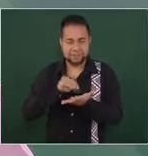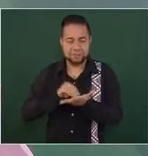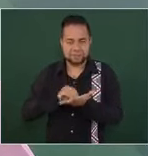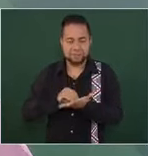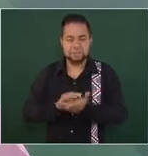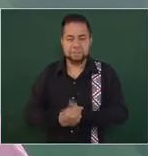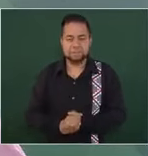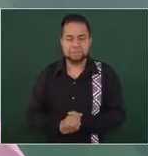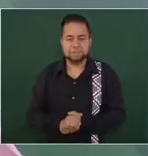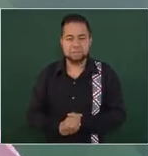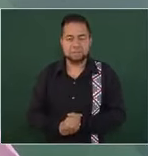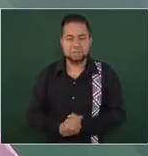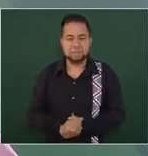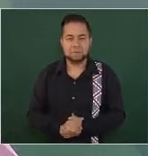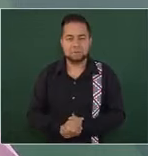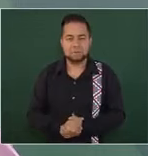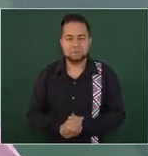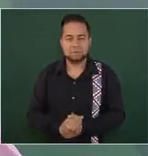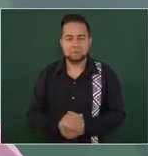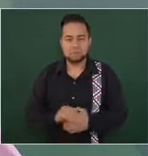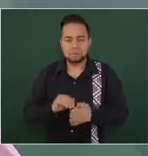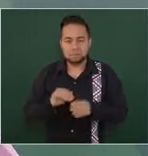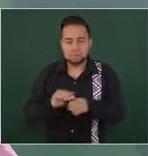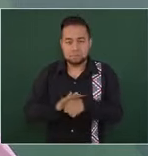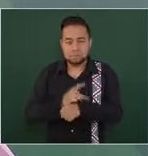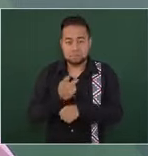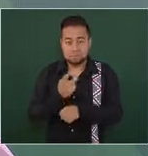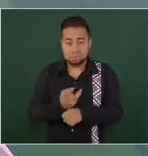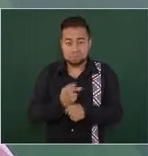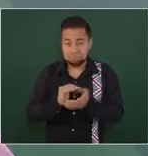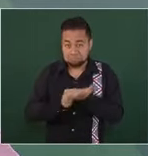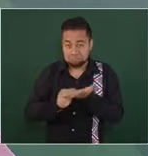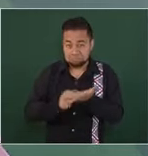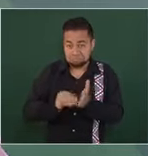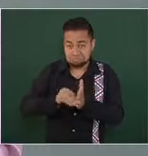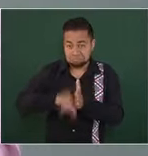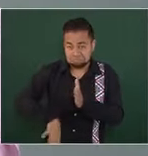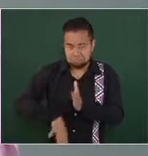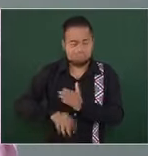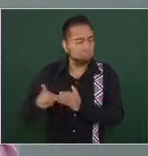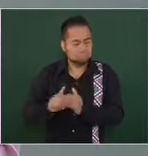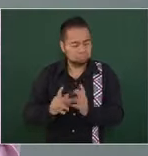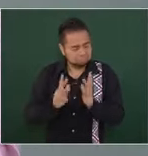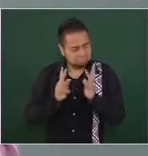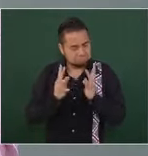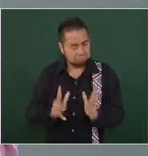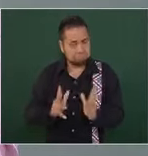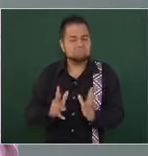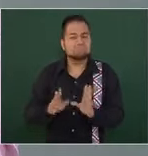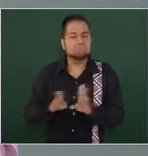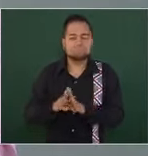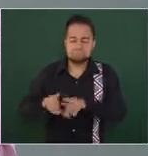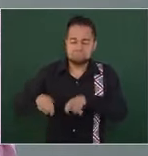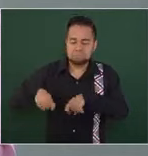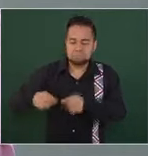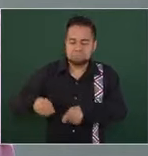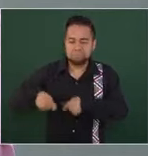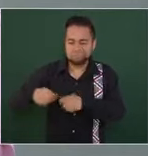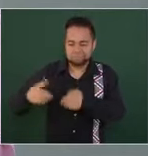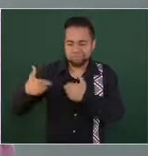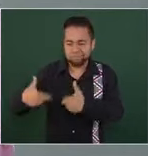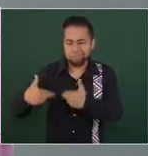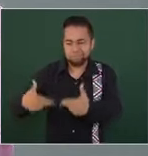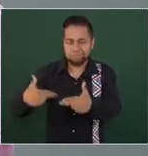porque eso no se pierde eso se va transmitiendo de generación